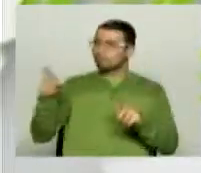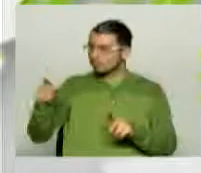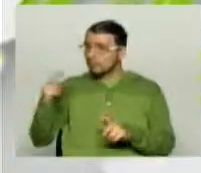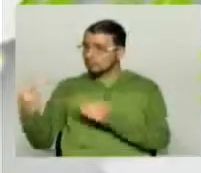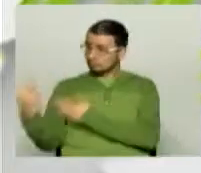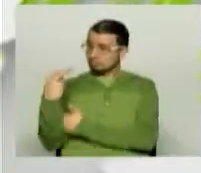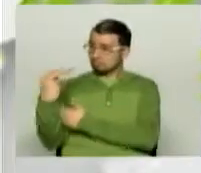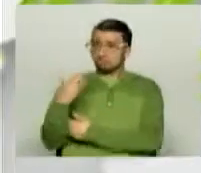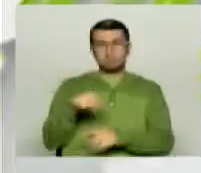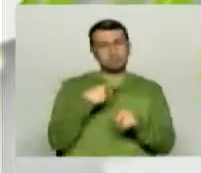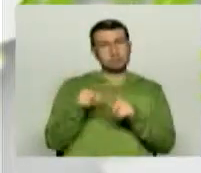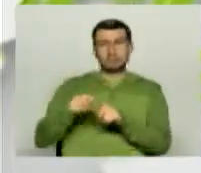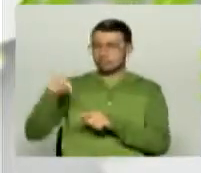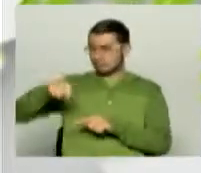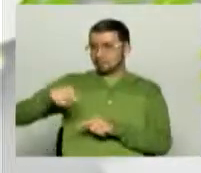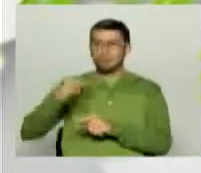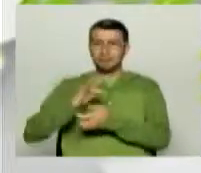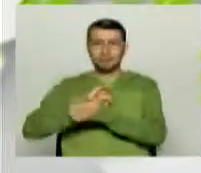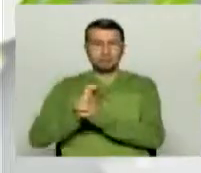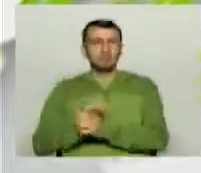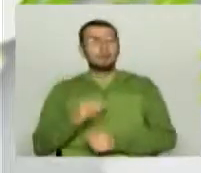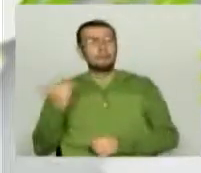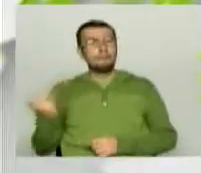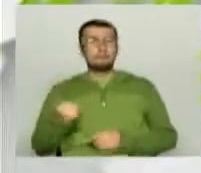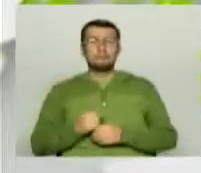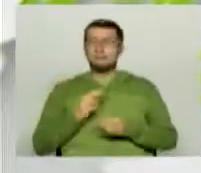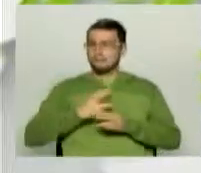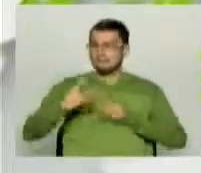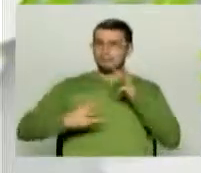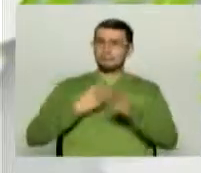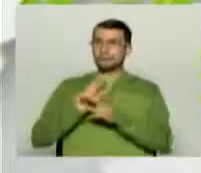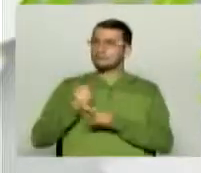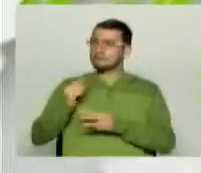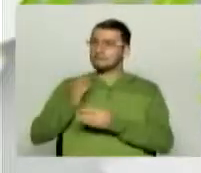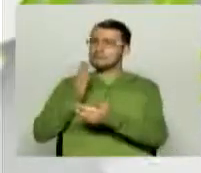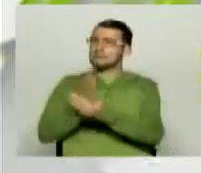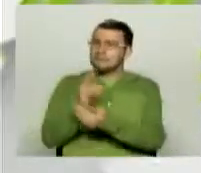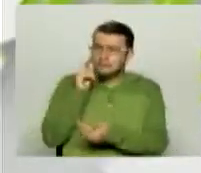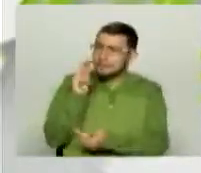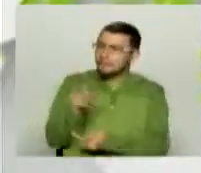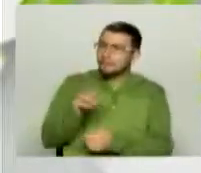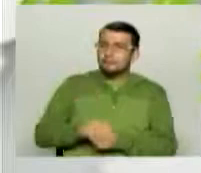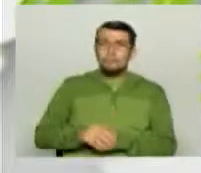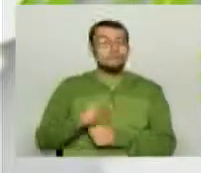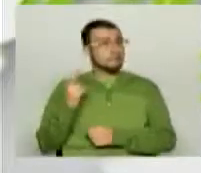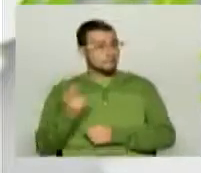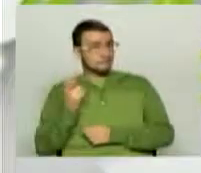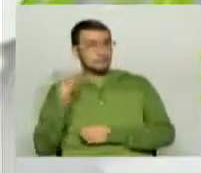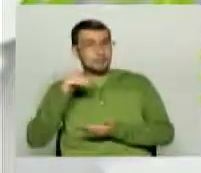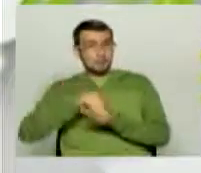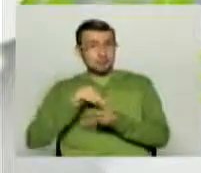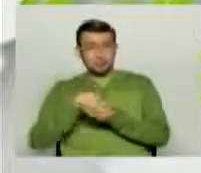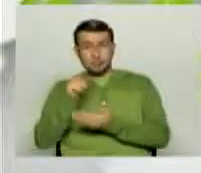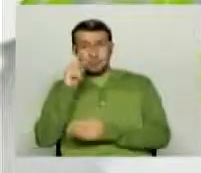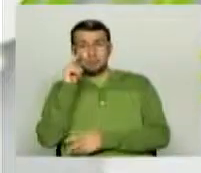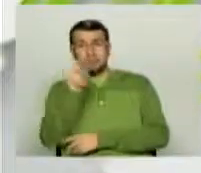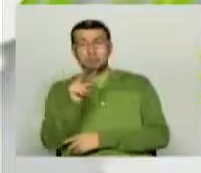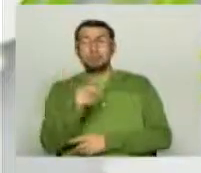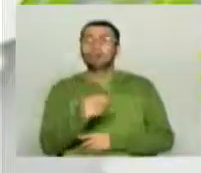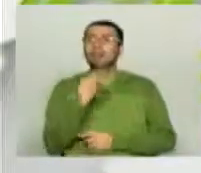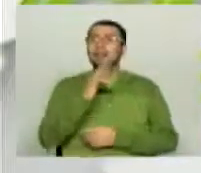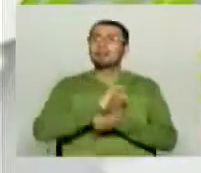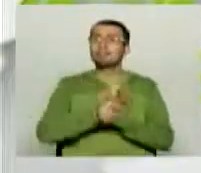con los cuales el canal cuenta para hacer cubrimiento del mundial Brasil 2014 bueno le ratificamos entonces que está telecafé